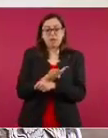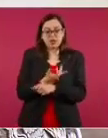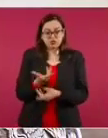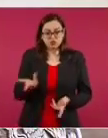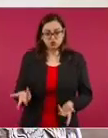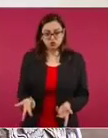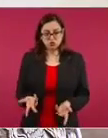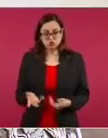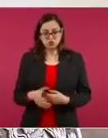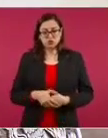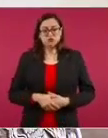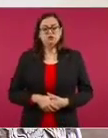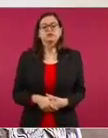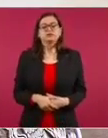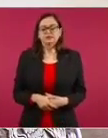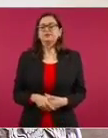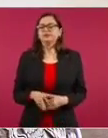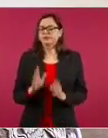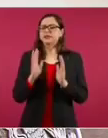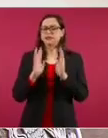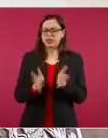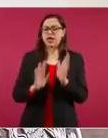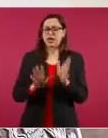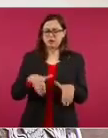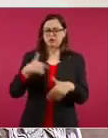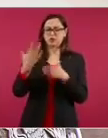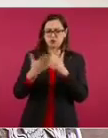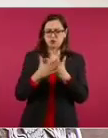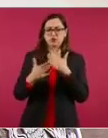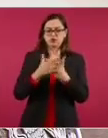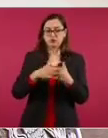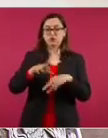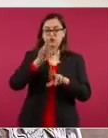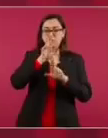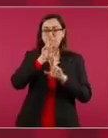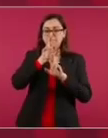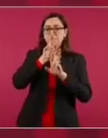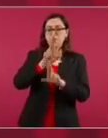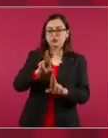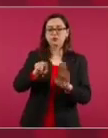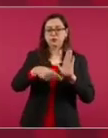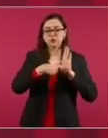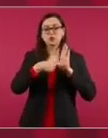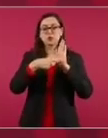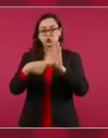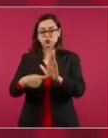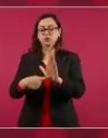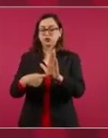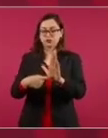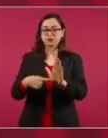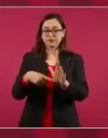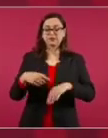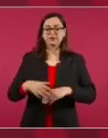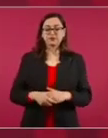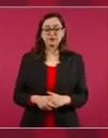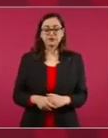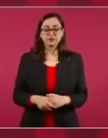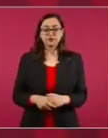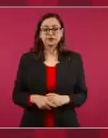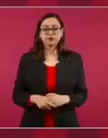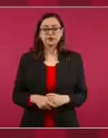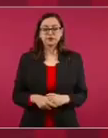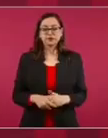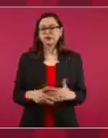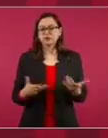desplome del helicóptero, se descarta una